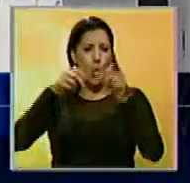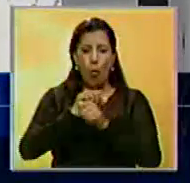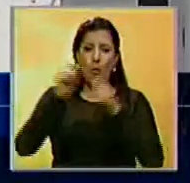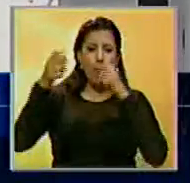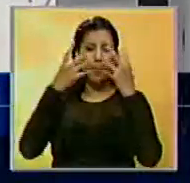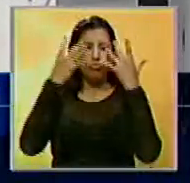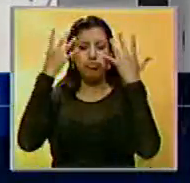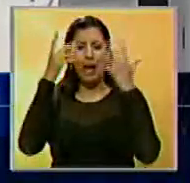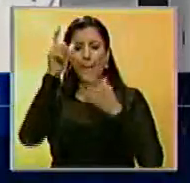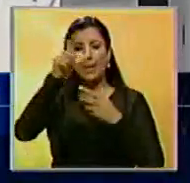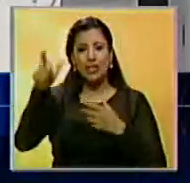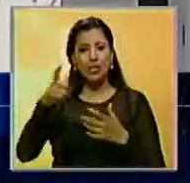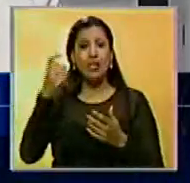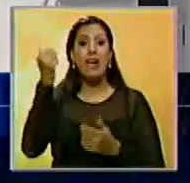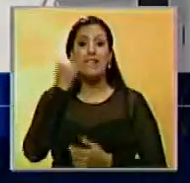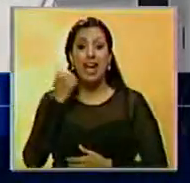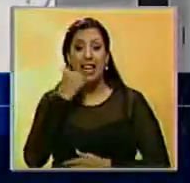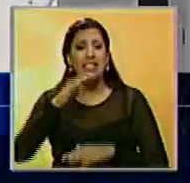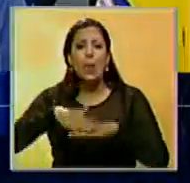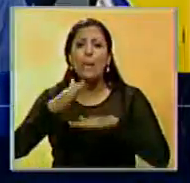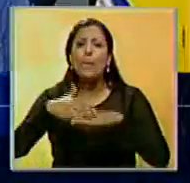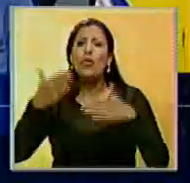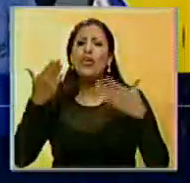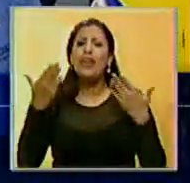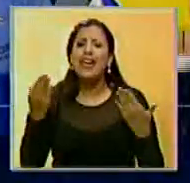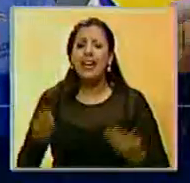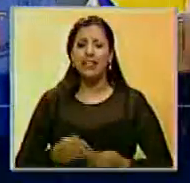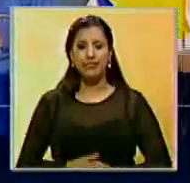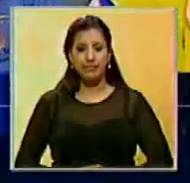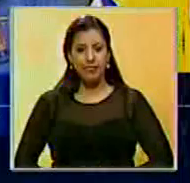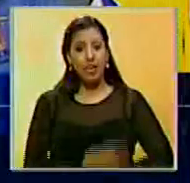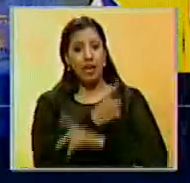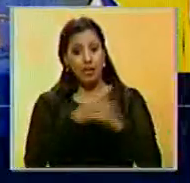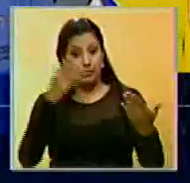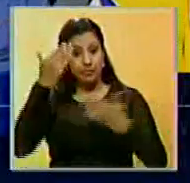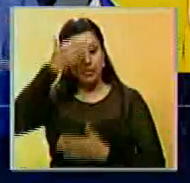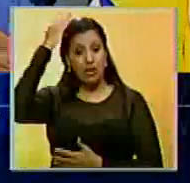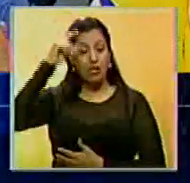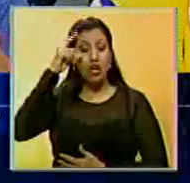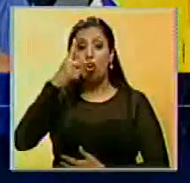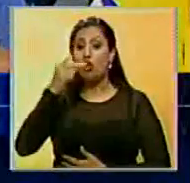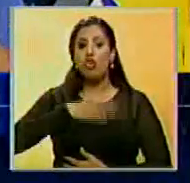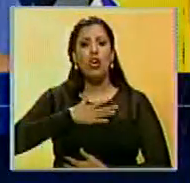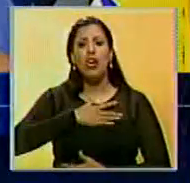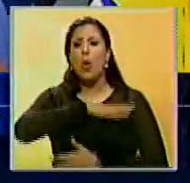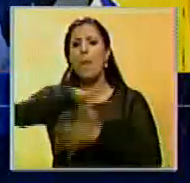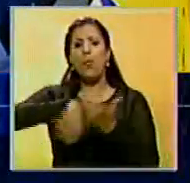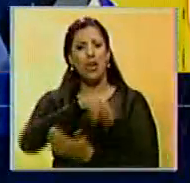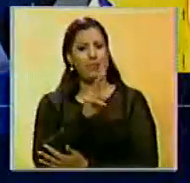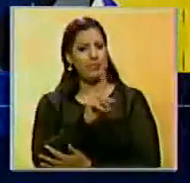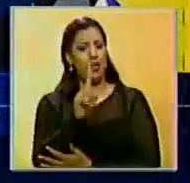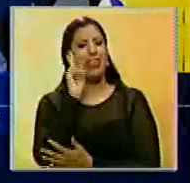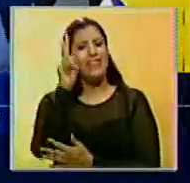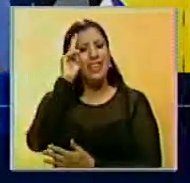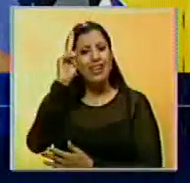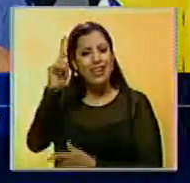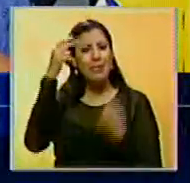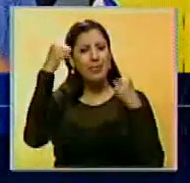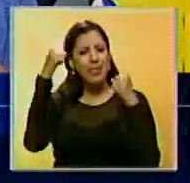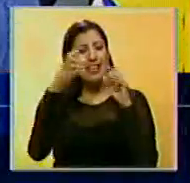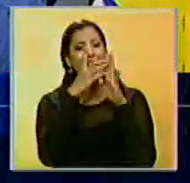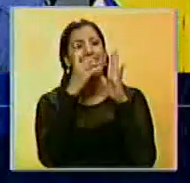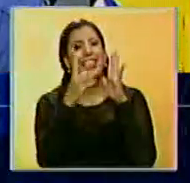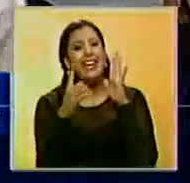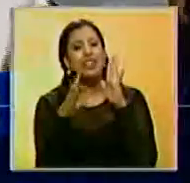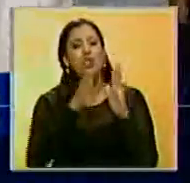bombas, le echaron a la gente allá en Valencia. ¿Por qué? Henry Ramos Ayuda aseguró que no quieren confrontación, sino que se le respete el ejercicio de los